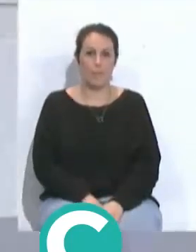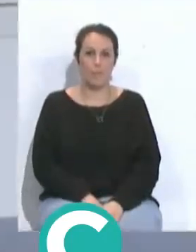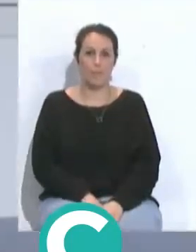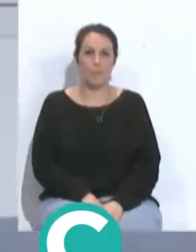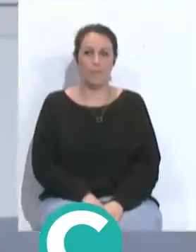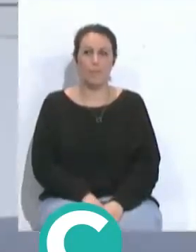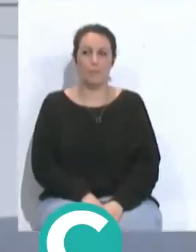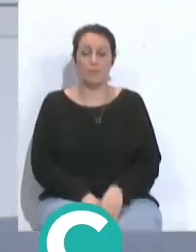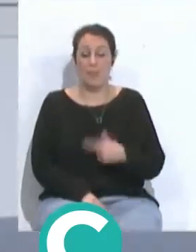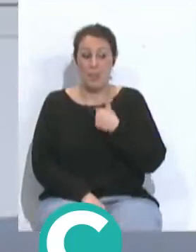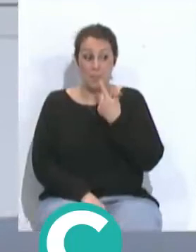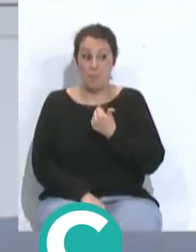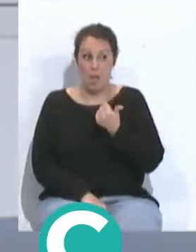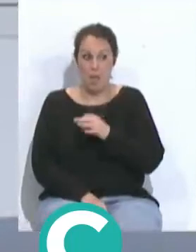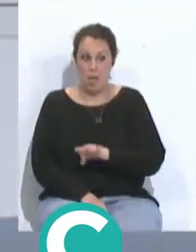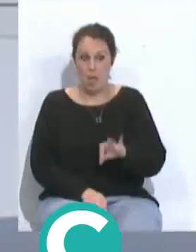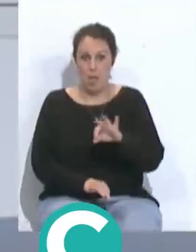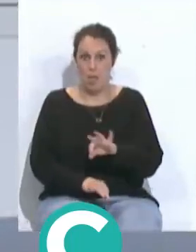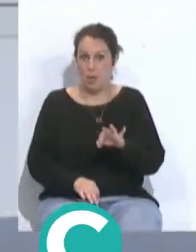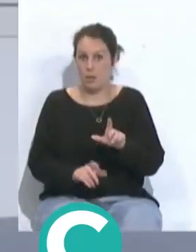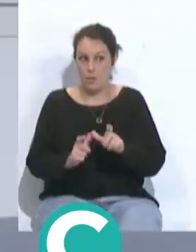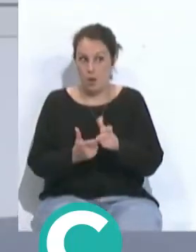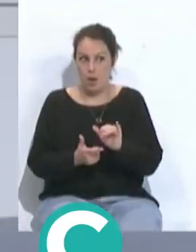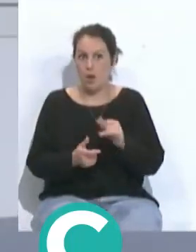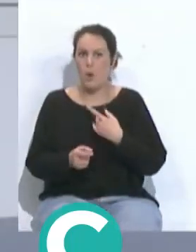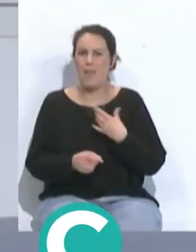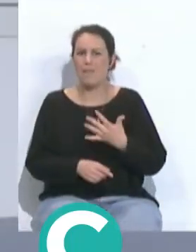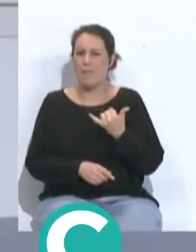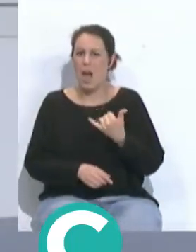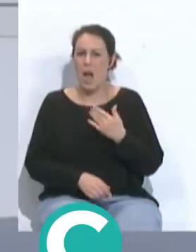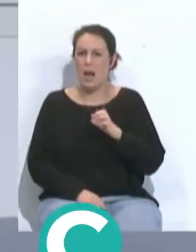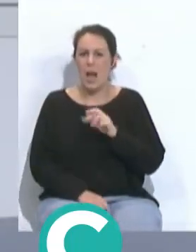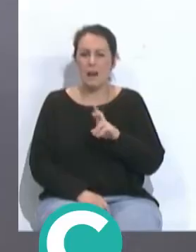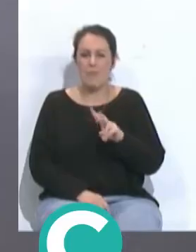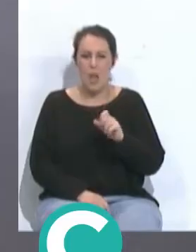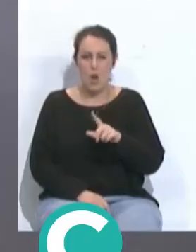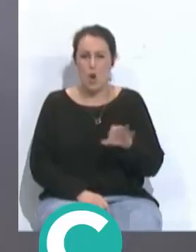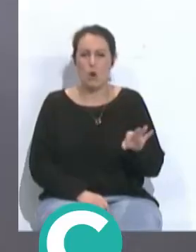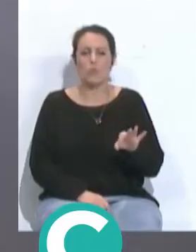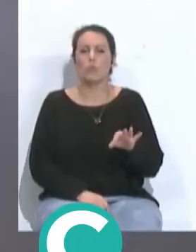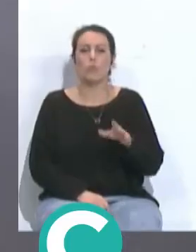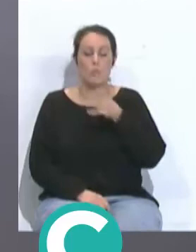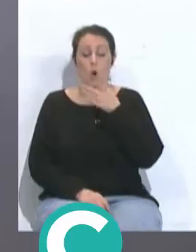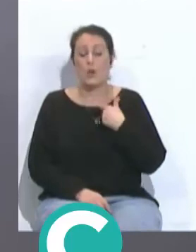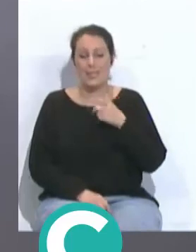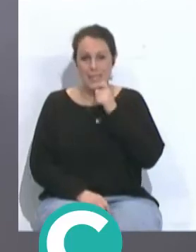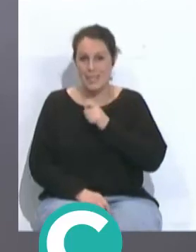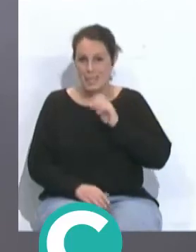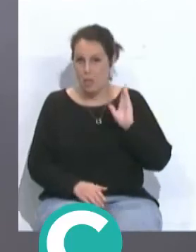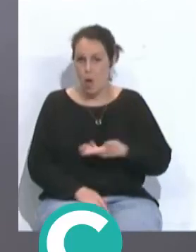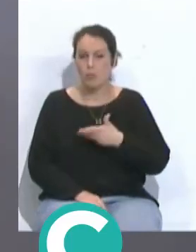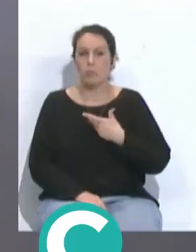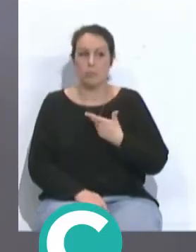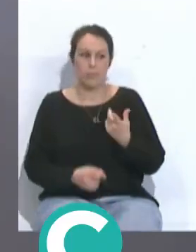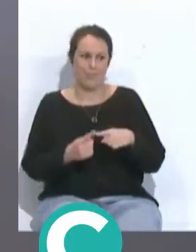un poco que añadir yo creo que el equipo que tiene creo que tiene la baja de William Carvallo William Carvallo por sanción Canales